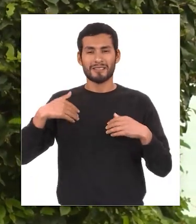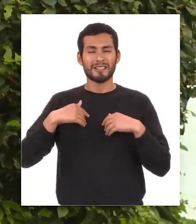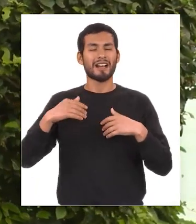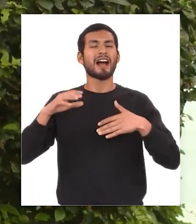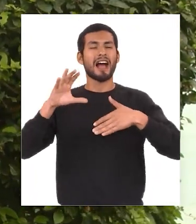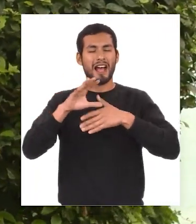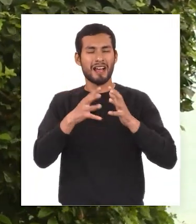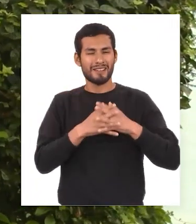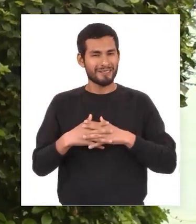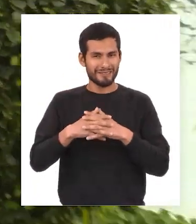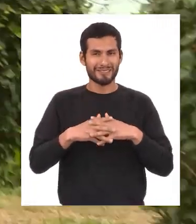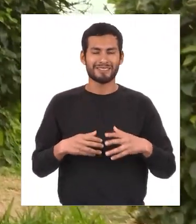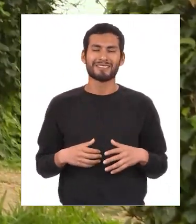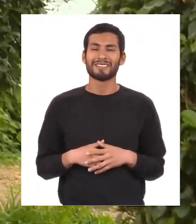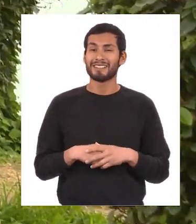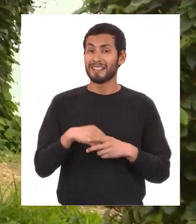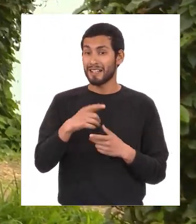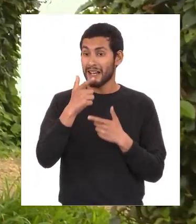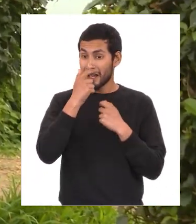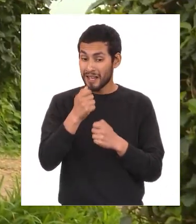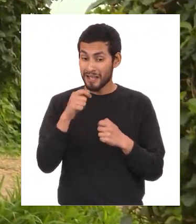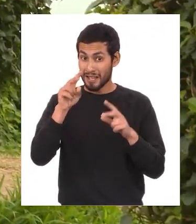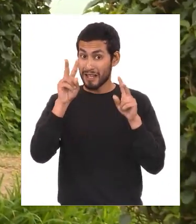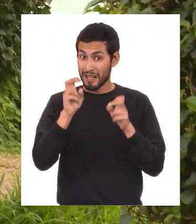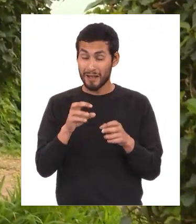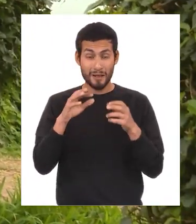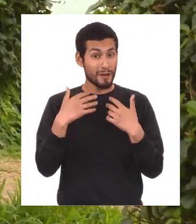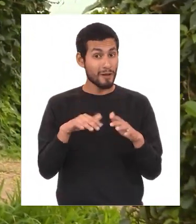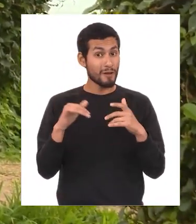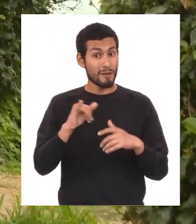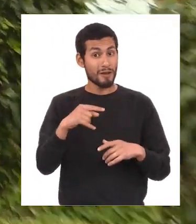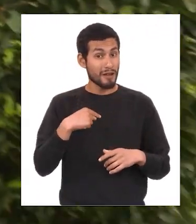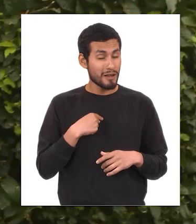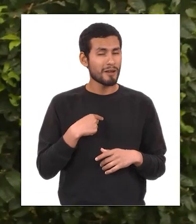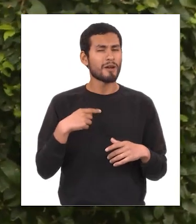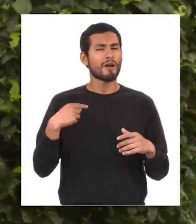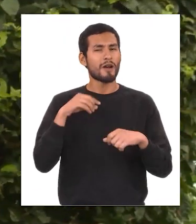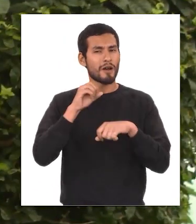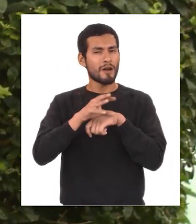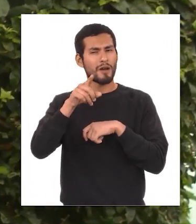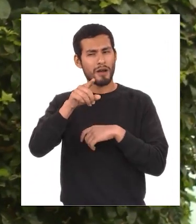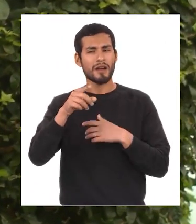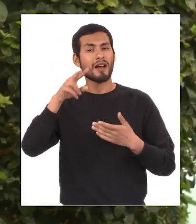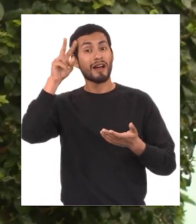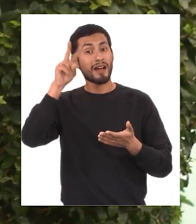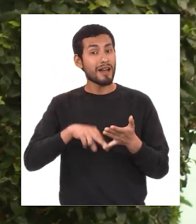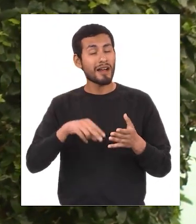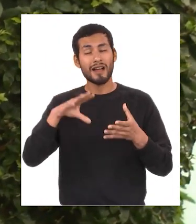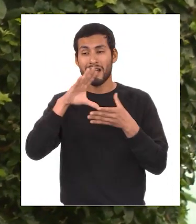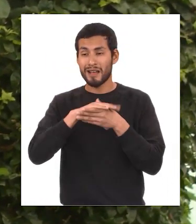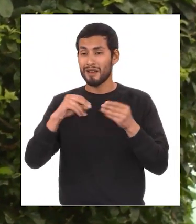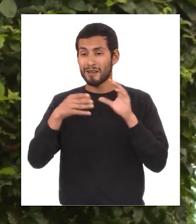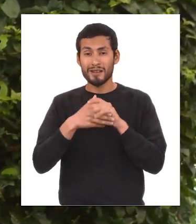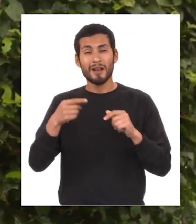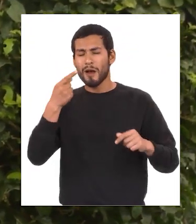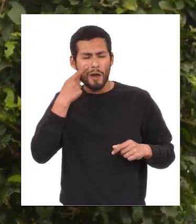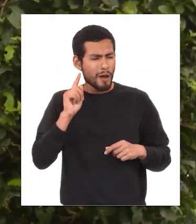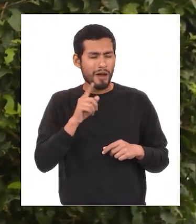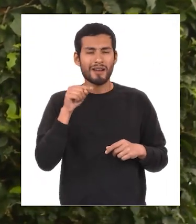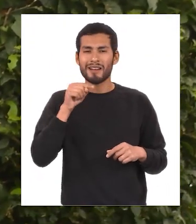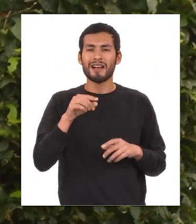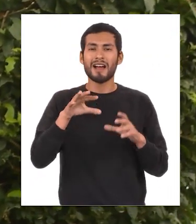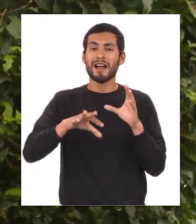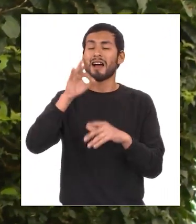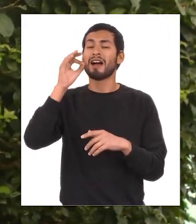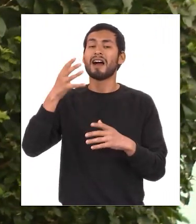continente americano y si te interesa este tema tanto como a mí te recomiendo que leas historia desconocida